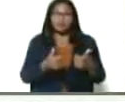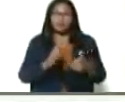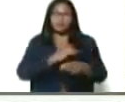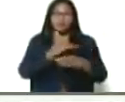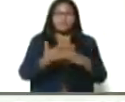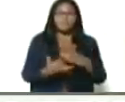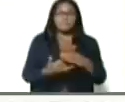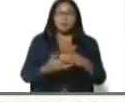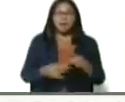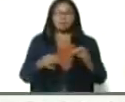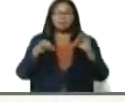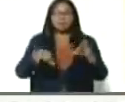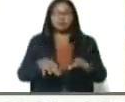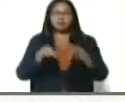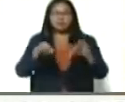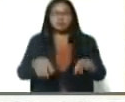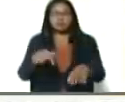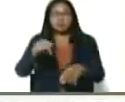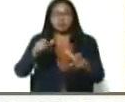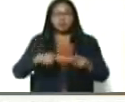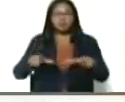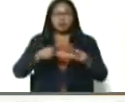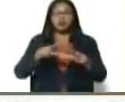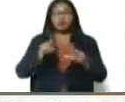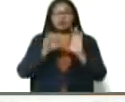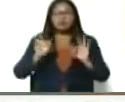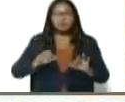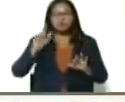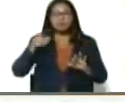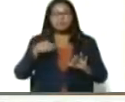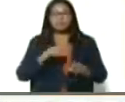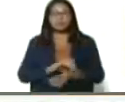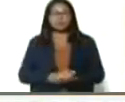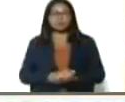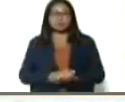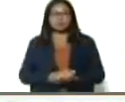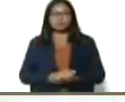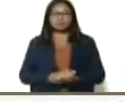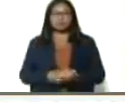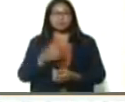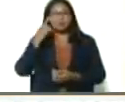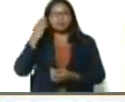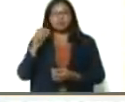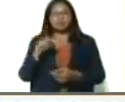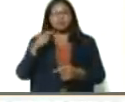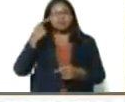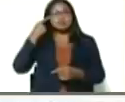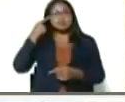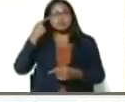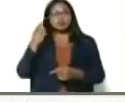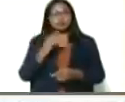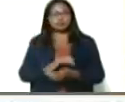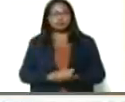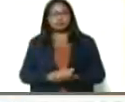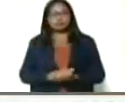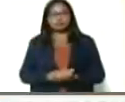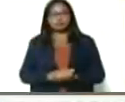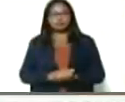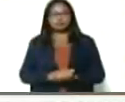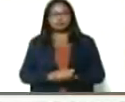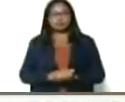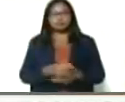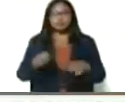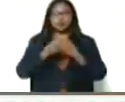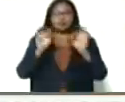de cosecha, acá en nuestro estado portuguesa, de frijol, chino, en compañía, de nuestro hermano alcalde,